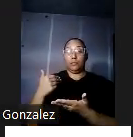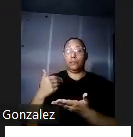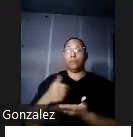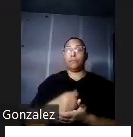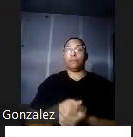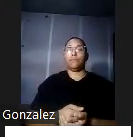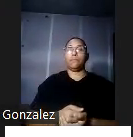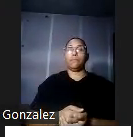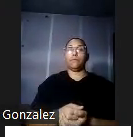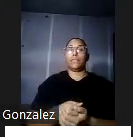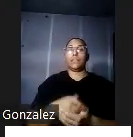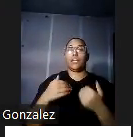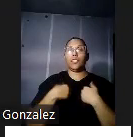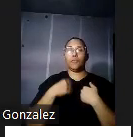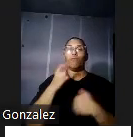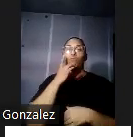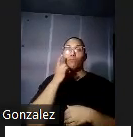originales de la casa